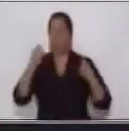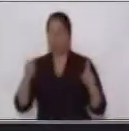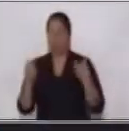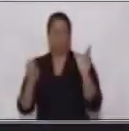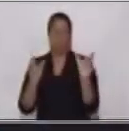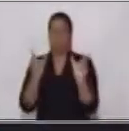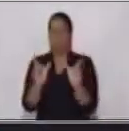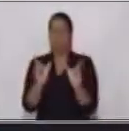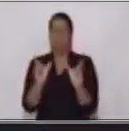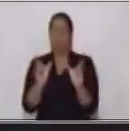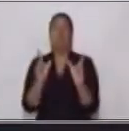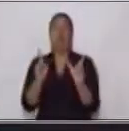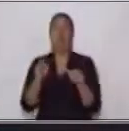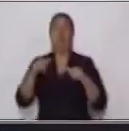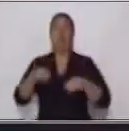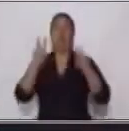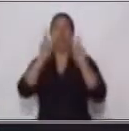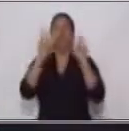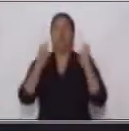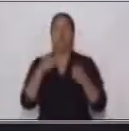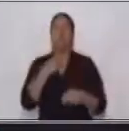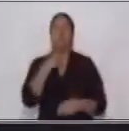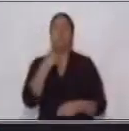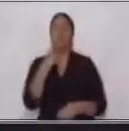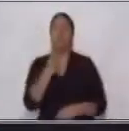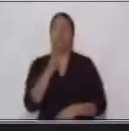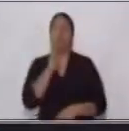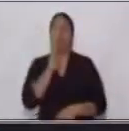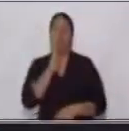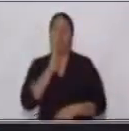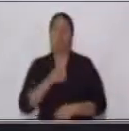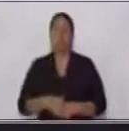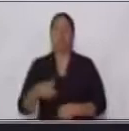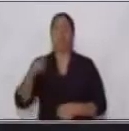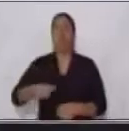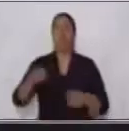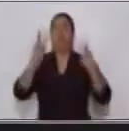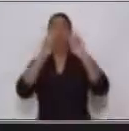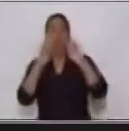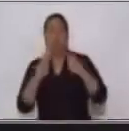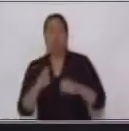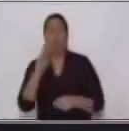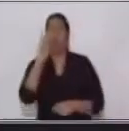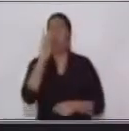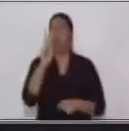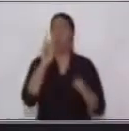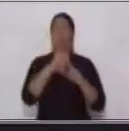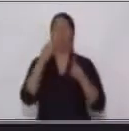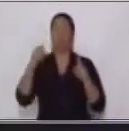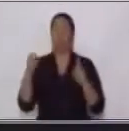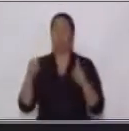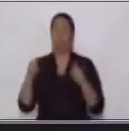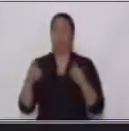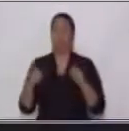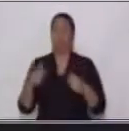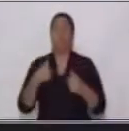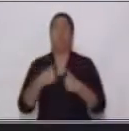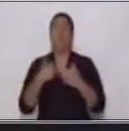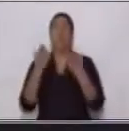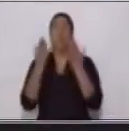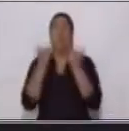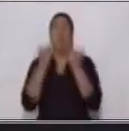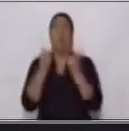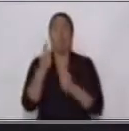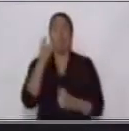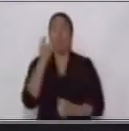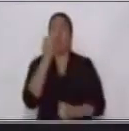verbales. Vamos a analizar estas dos oraciones que están acá. Yo como una manzana y ahí